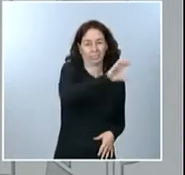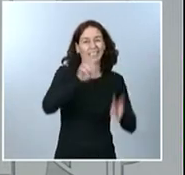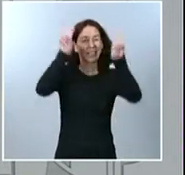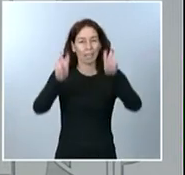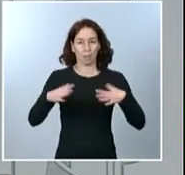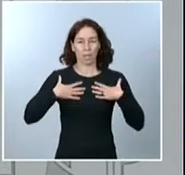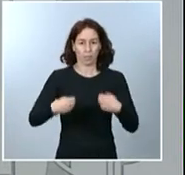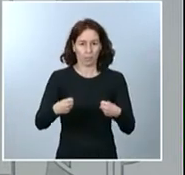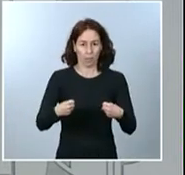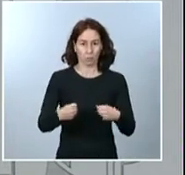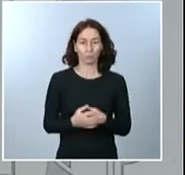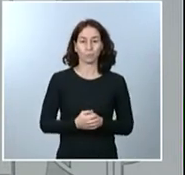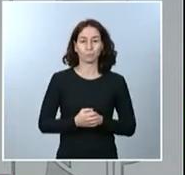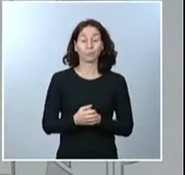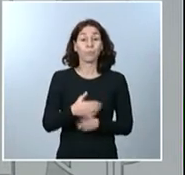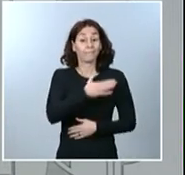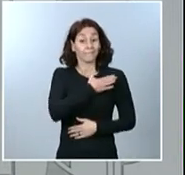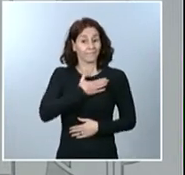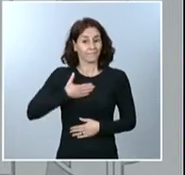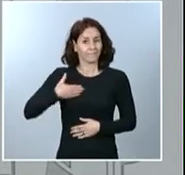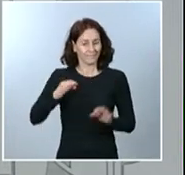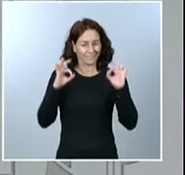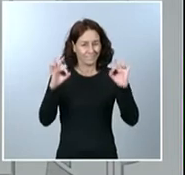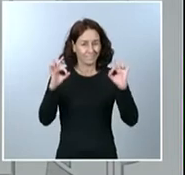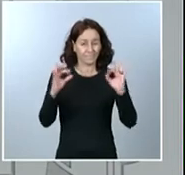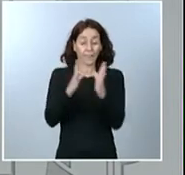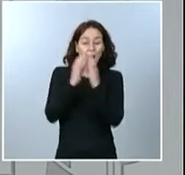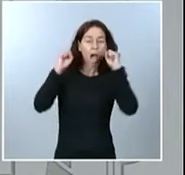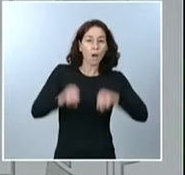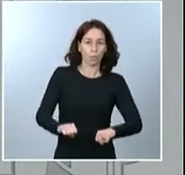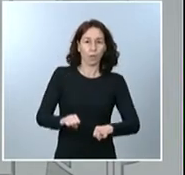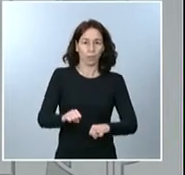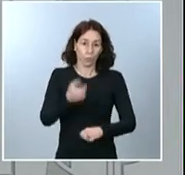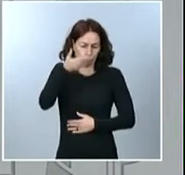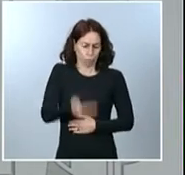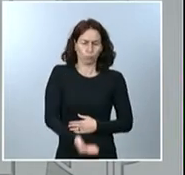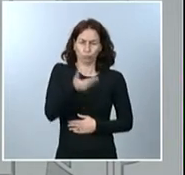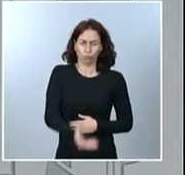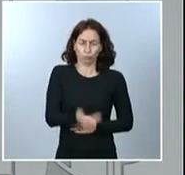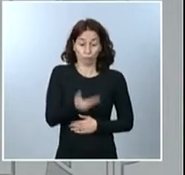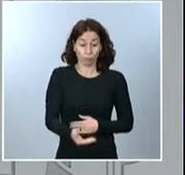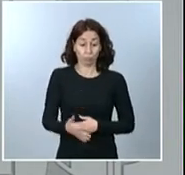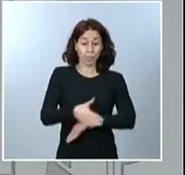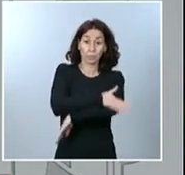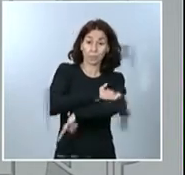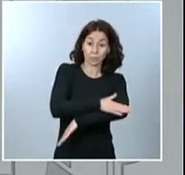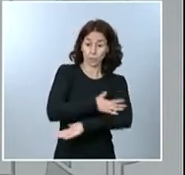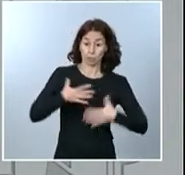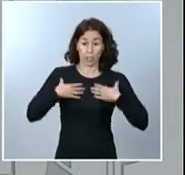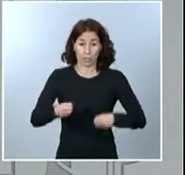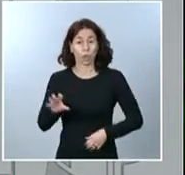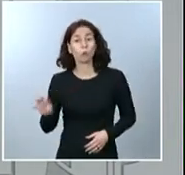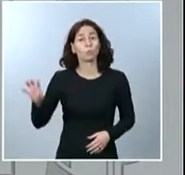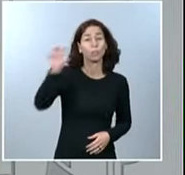darle especial importancia al acuerdo alcanzado. El Ministerio de Sanidad, las comunidades autónomas, fijaron unos